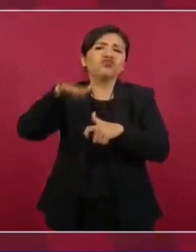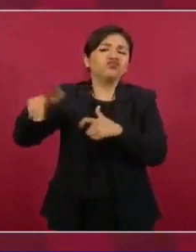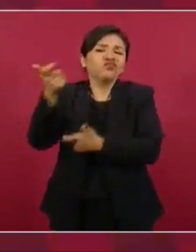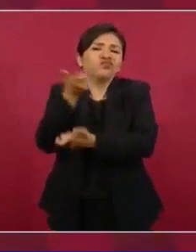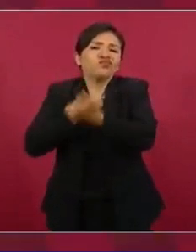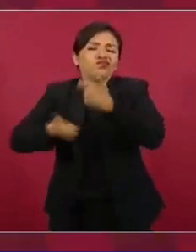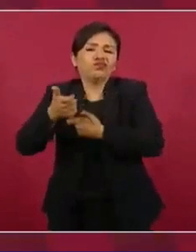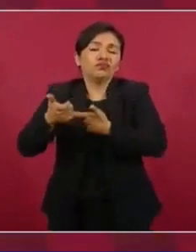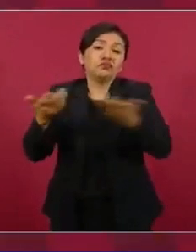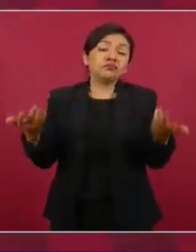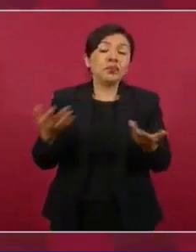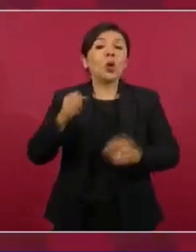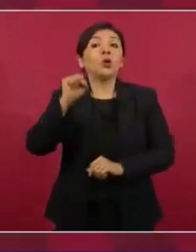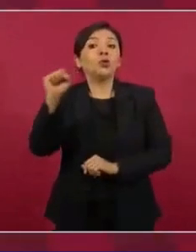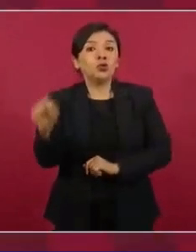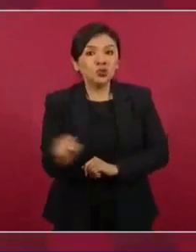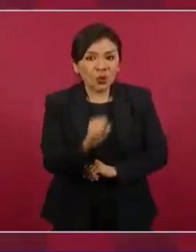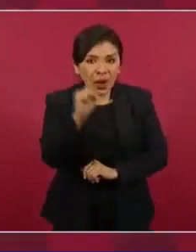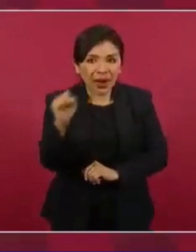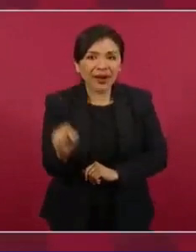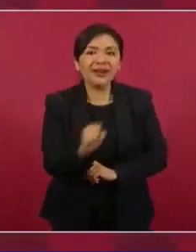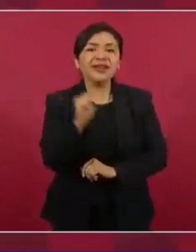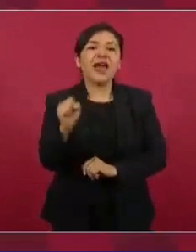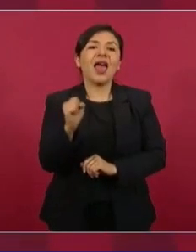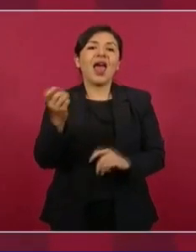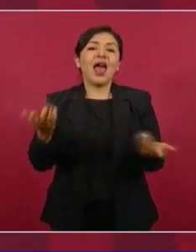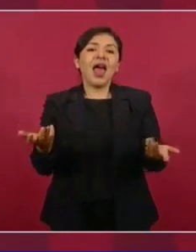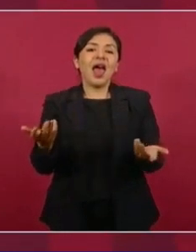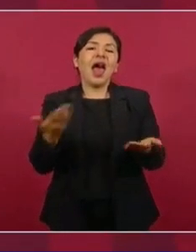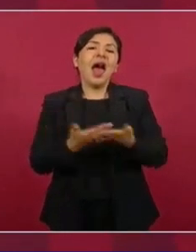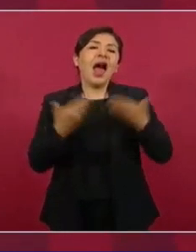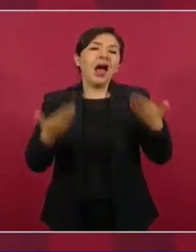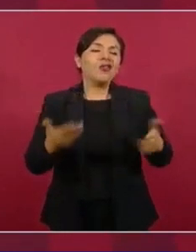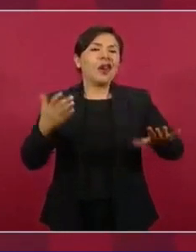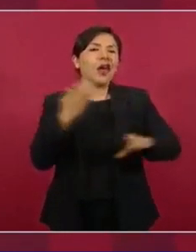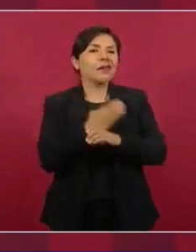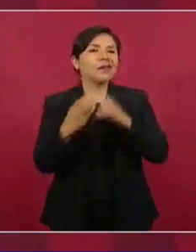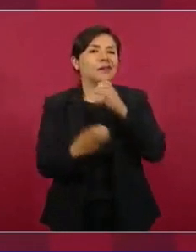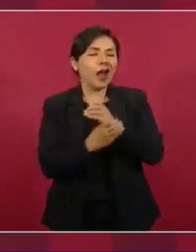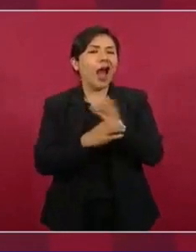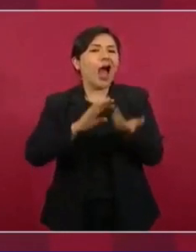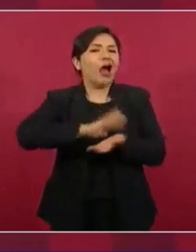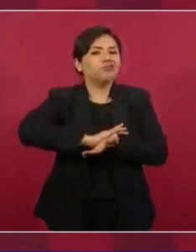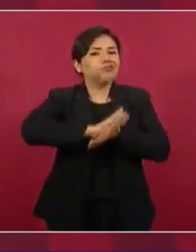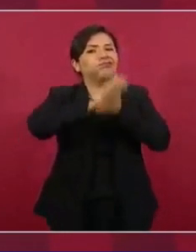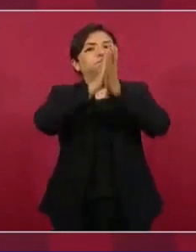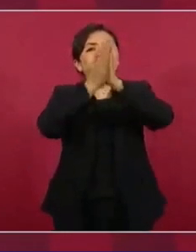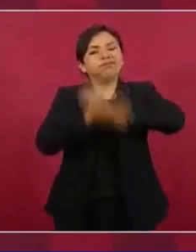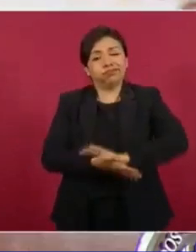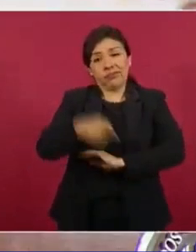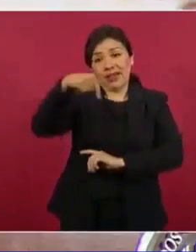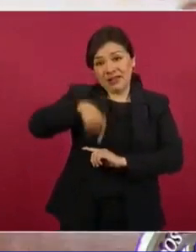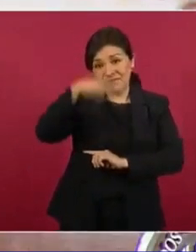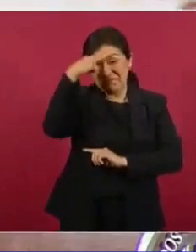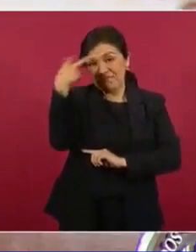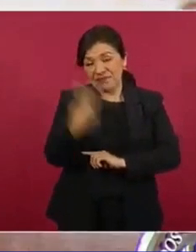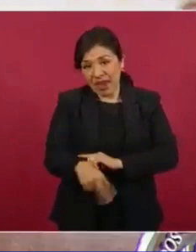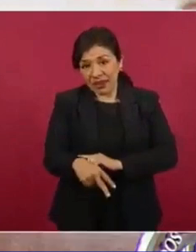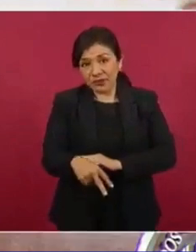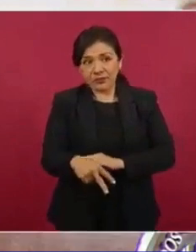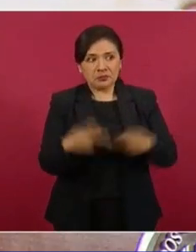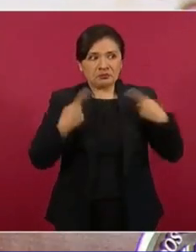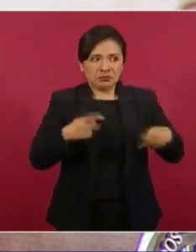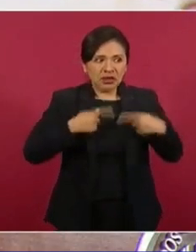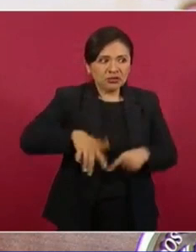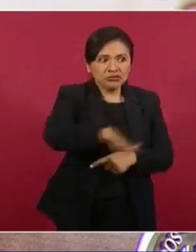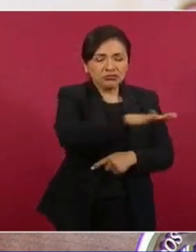económico. Afortunadamente las cosas están cambiando en México, el pueblo está